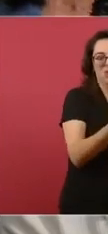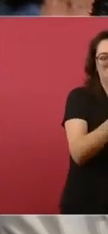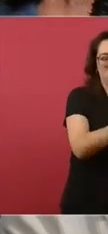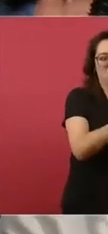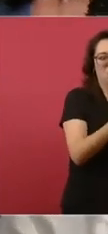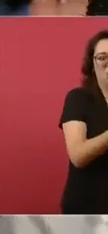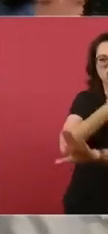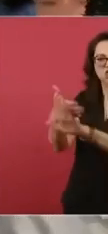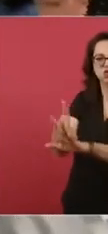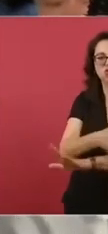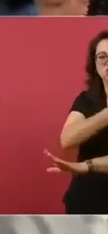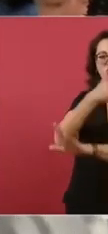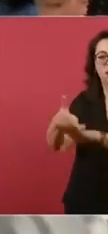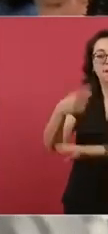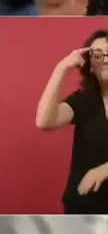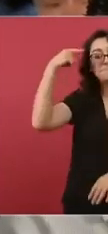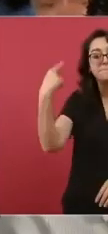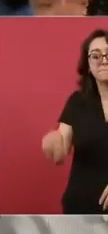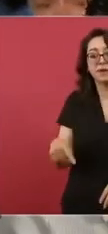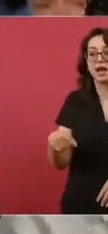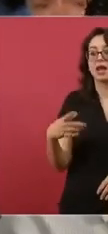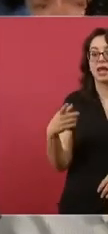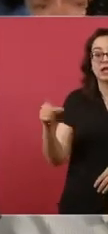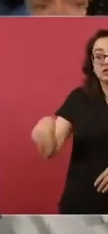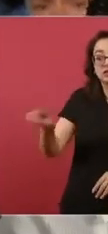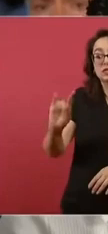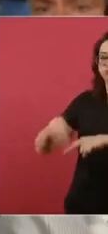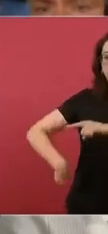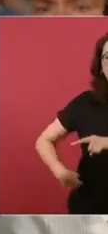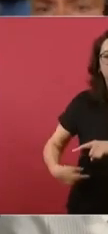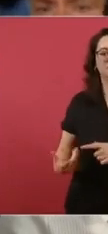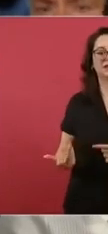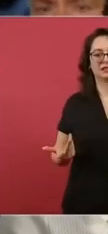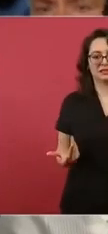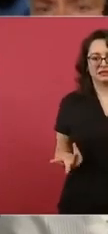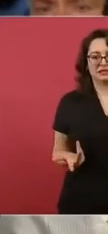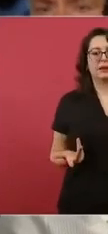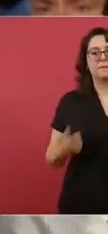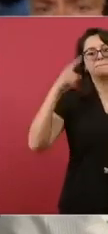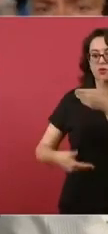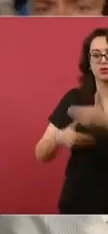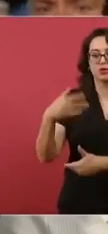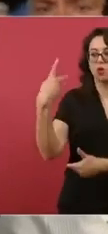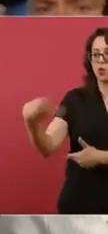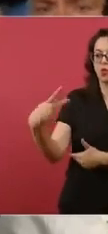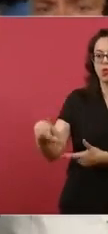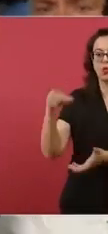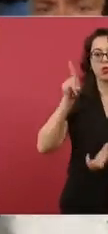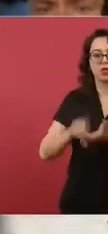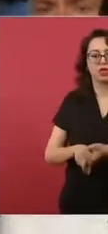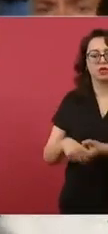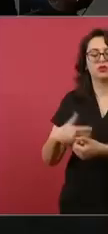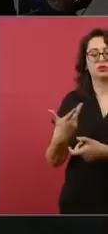Buscan invalidar las posibles candidaturas, pues descarrilar lo que es el proceso de lo que sería el